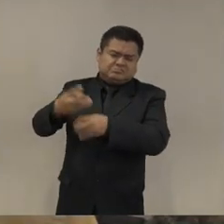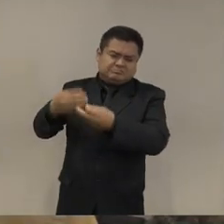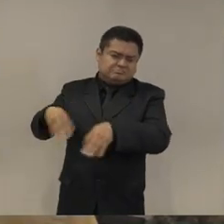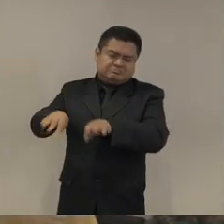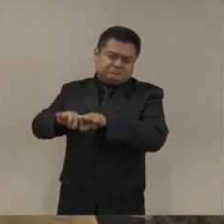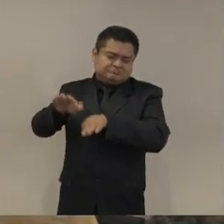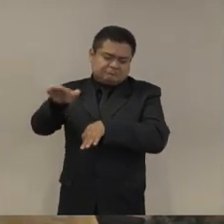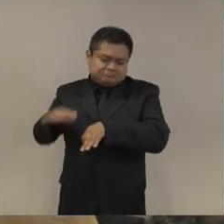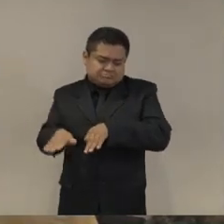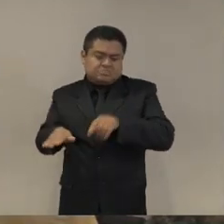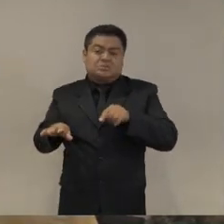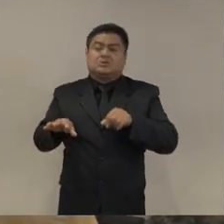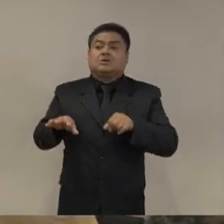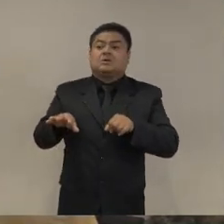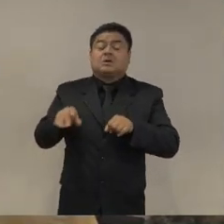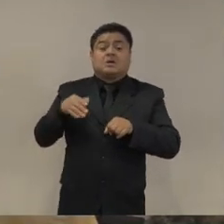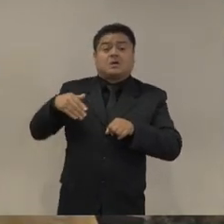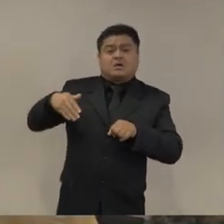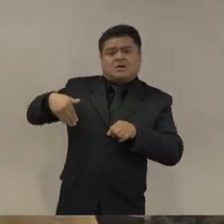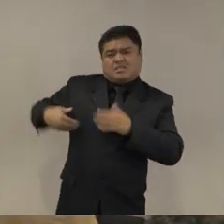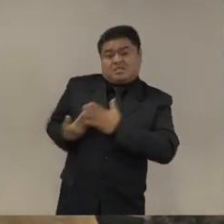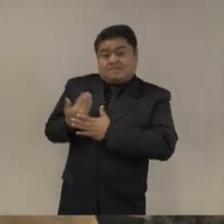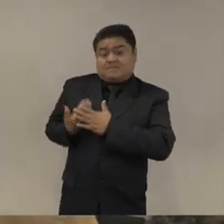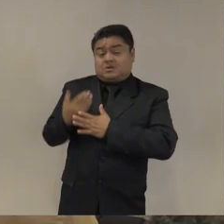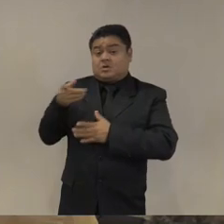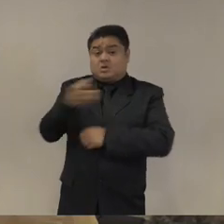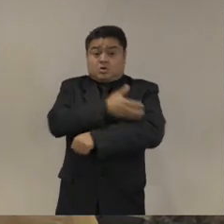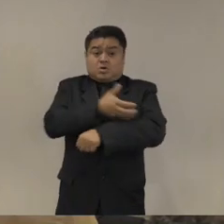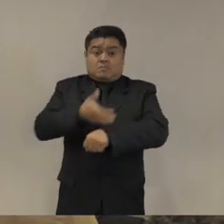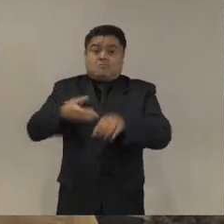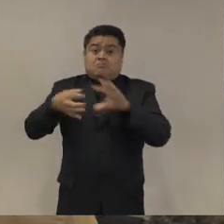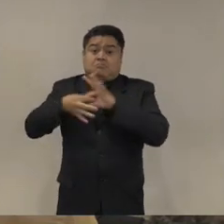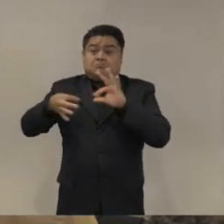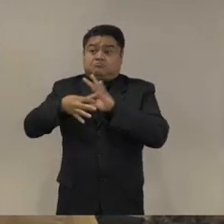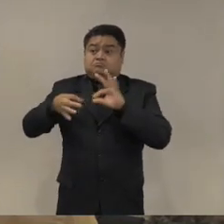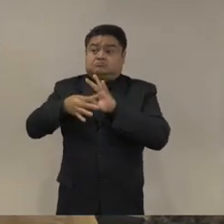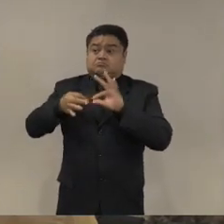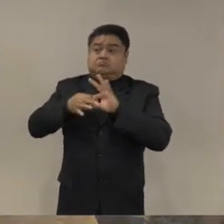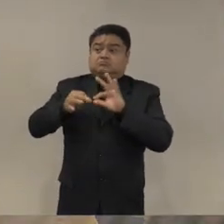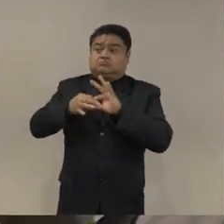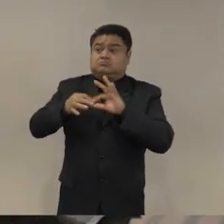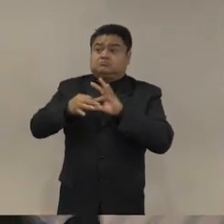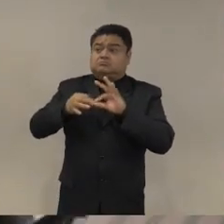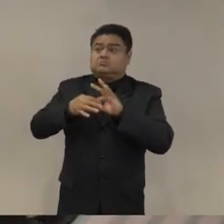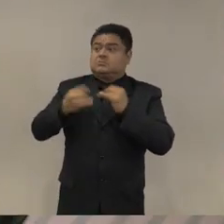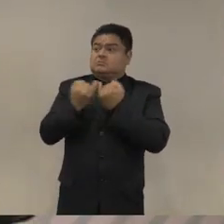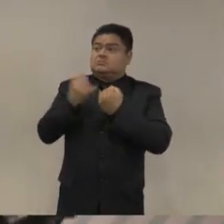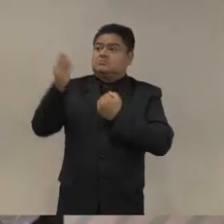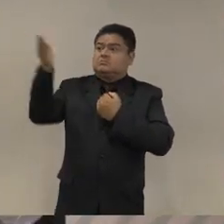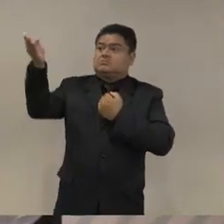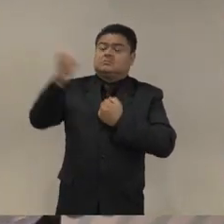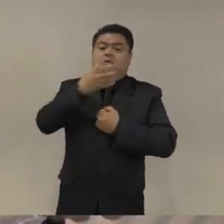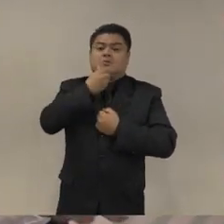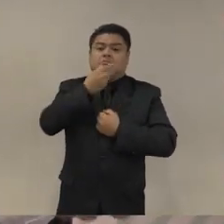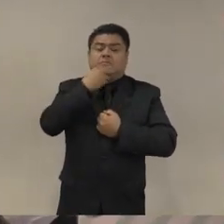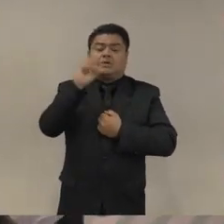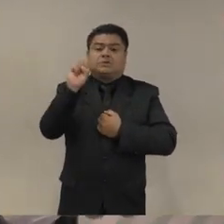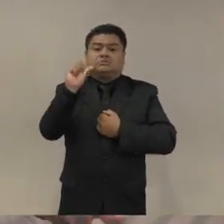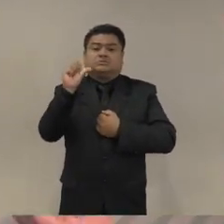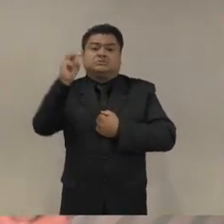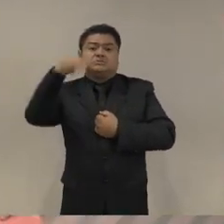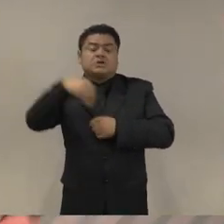se documenta como lo hizo este compañero del CIDE lo que encontramos es que o como lo hizo ahora Sam Sam de pronto empieza a darnos números